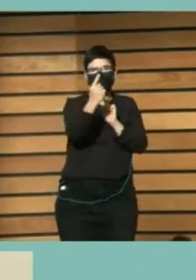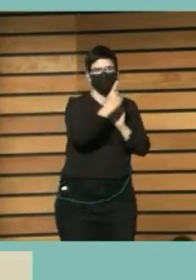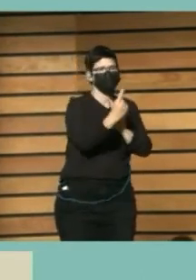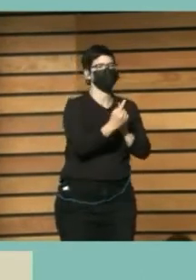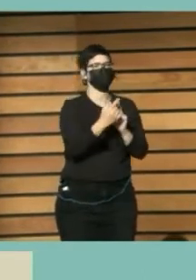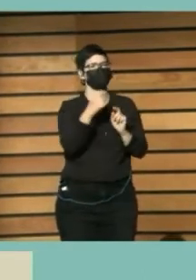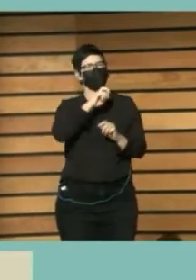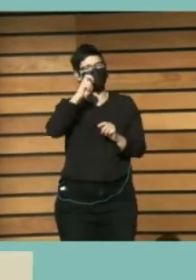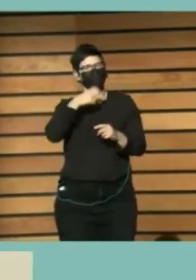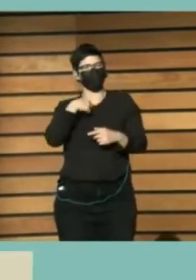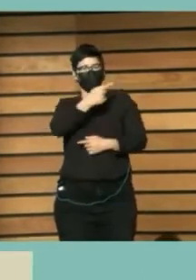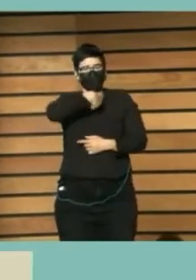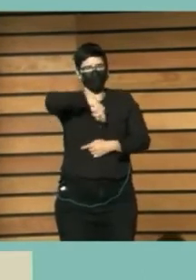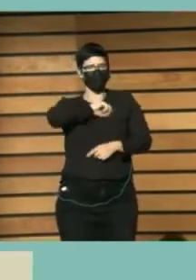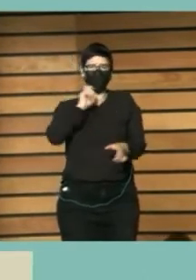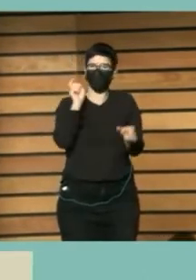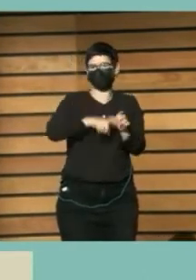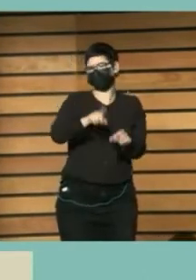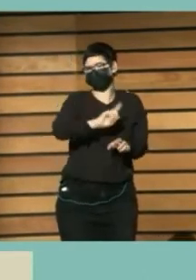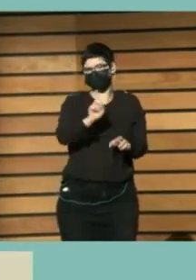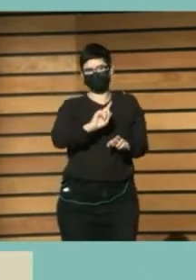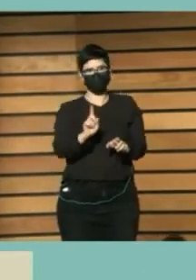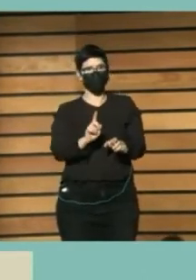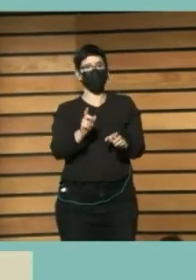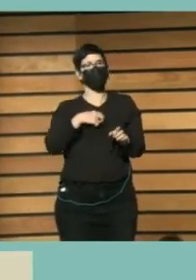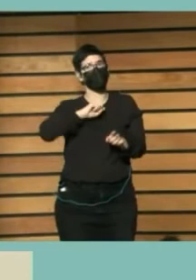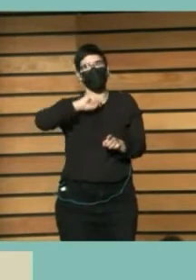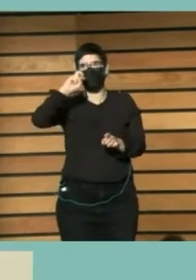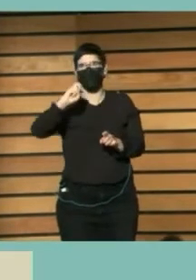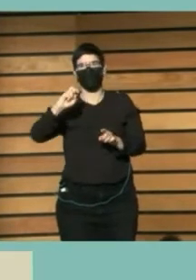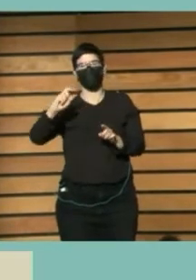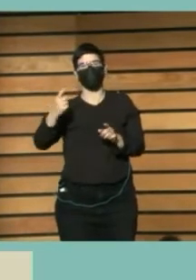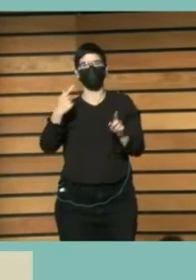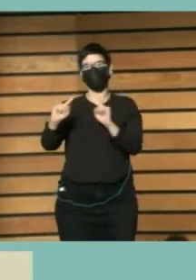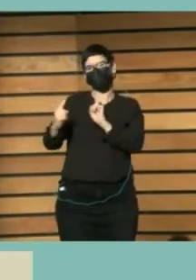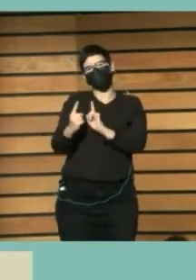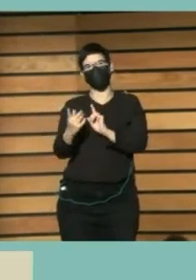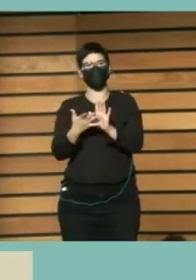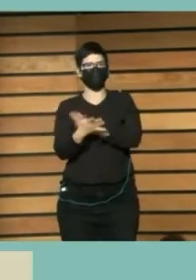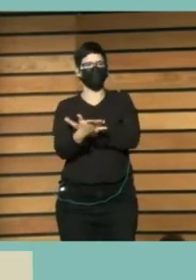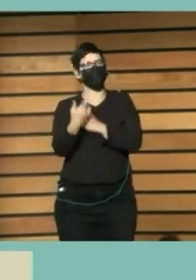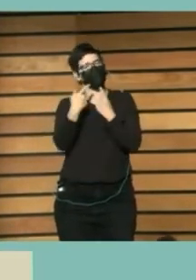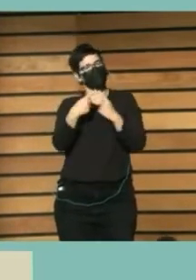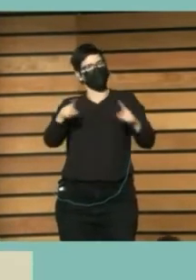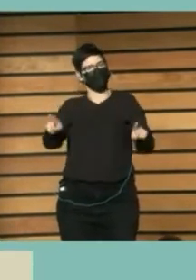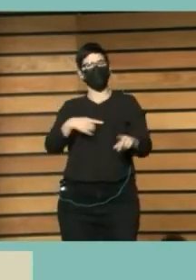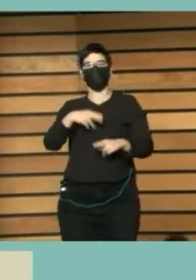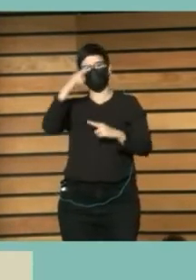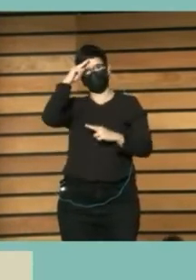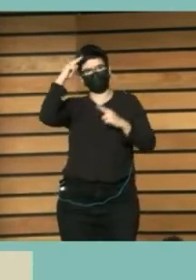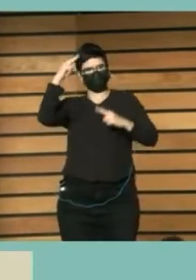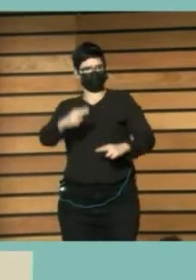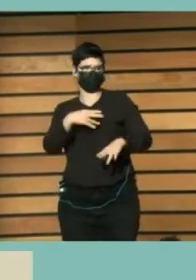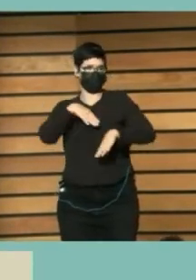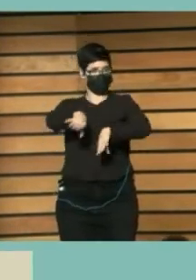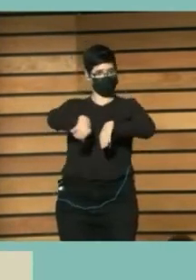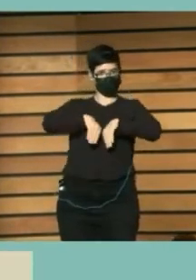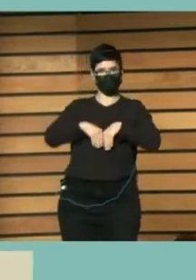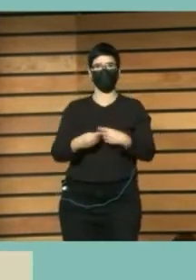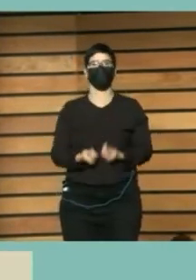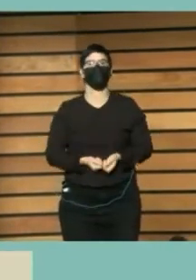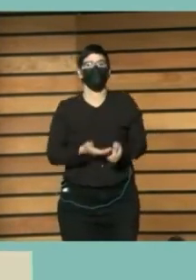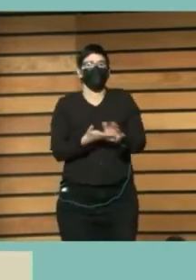nosotros Compartimos Y que apreciamos Y tenemos que aceptar Estos otros valores E intereses Como siendo legítimos No tienen